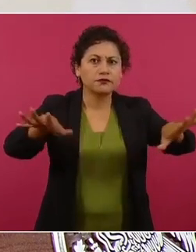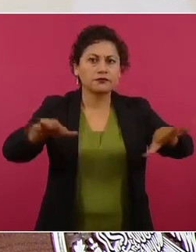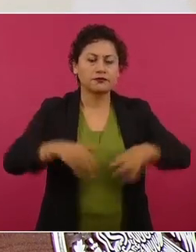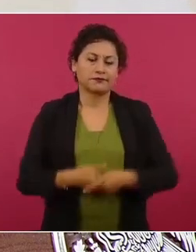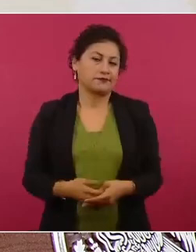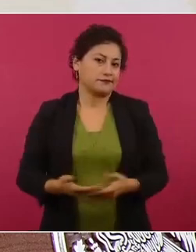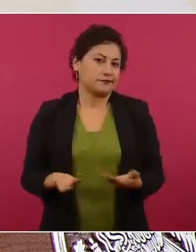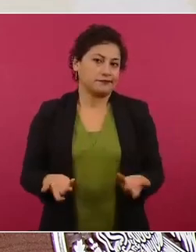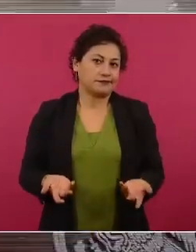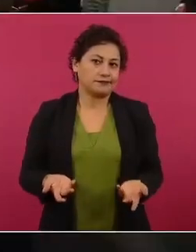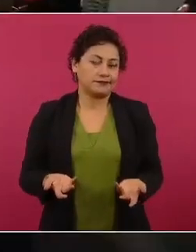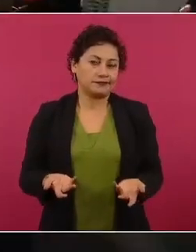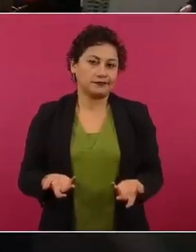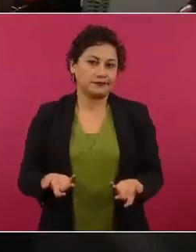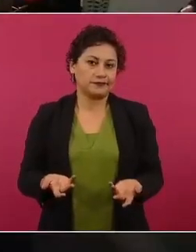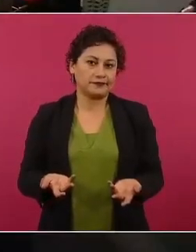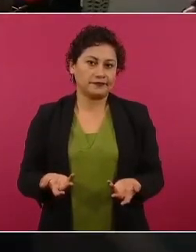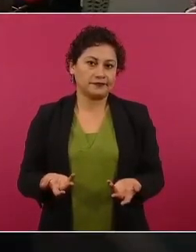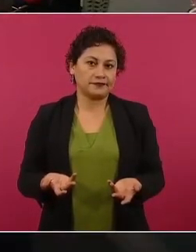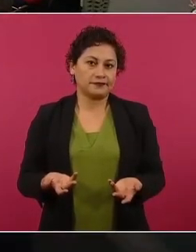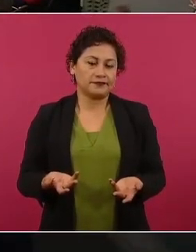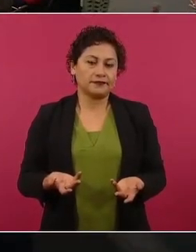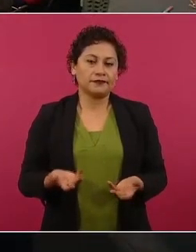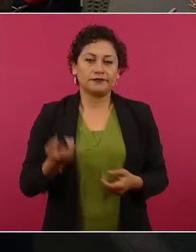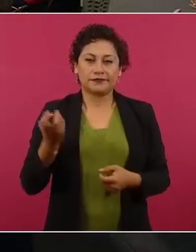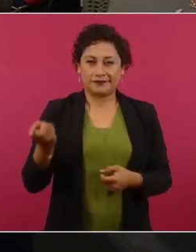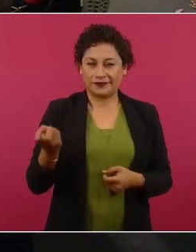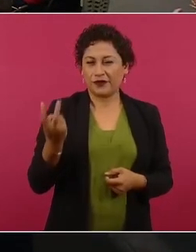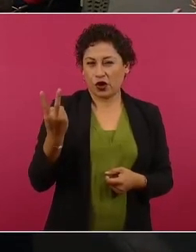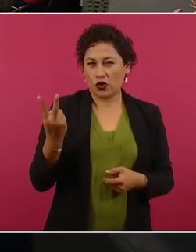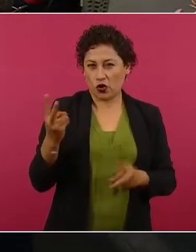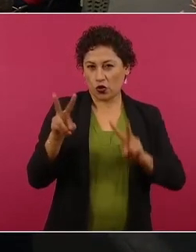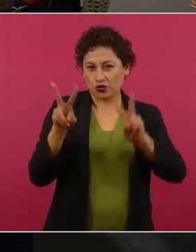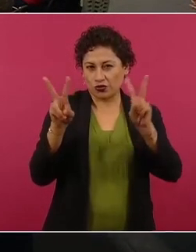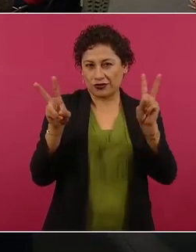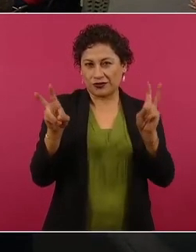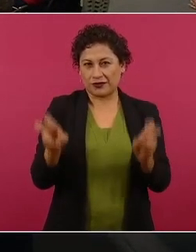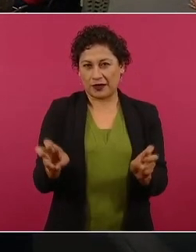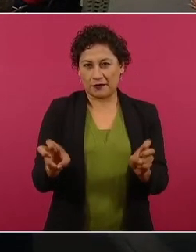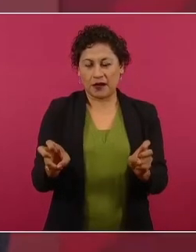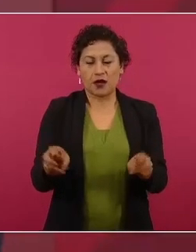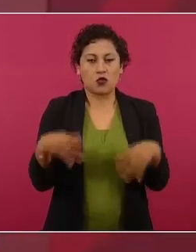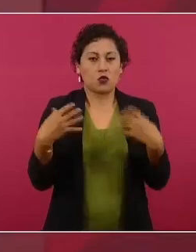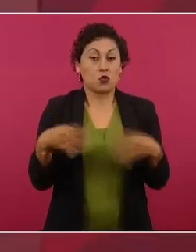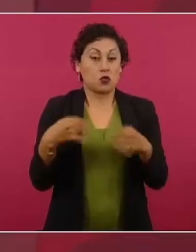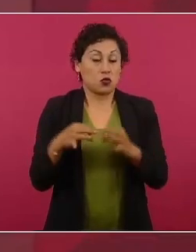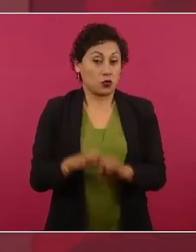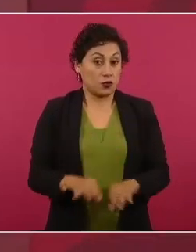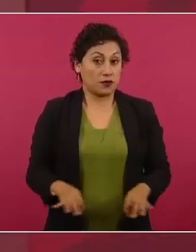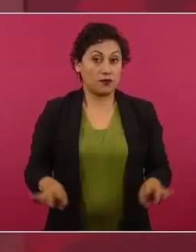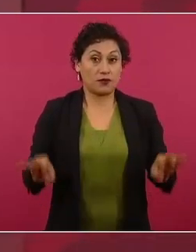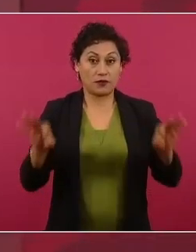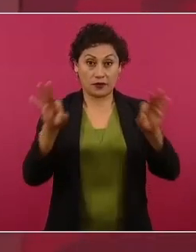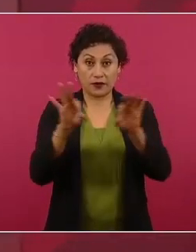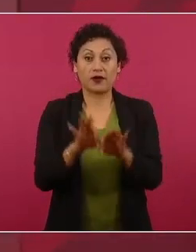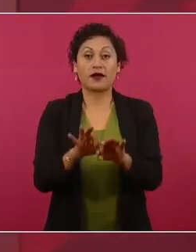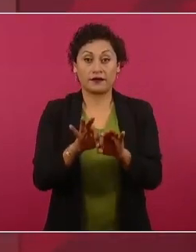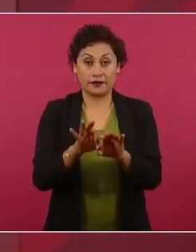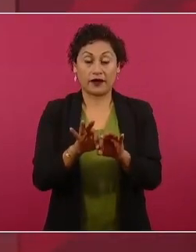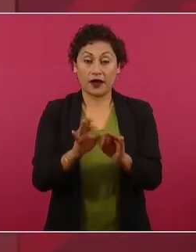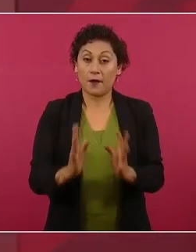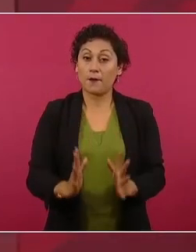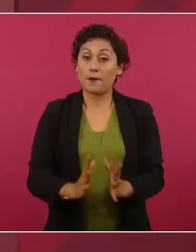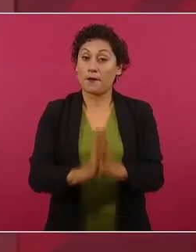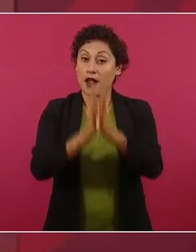Entonces, en los dos temas es muy importante la participación